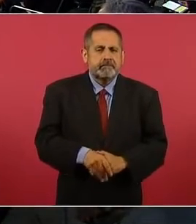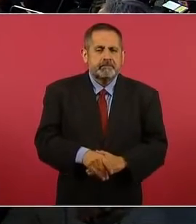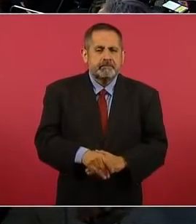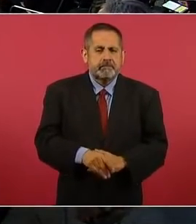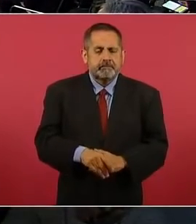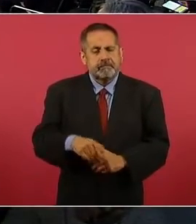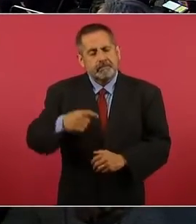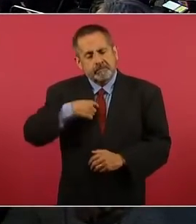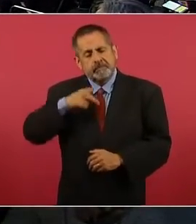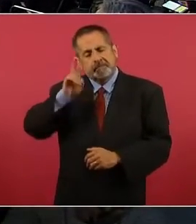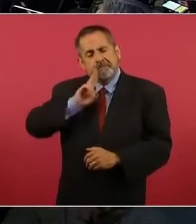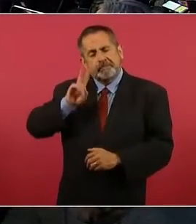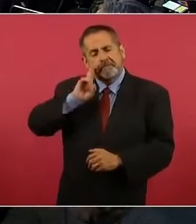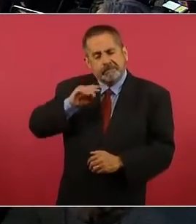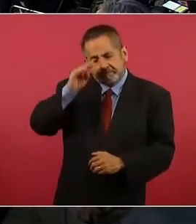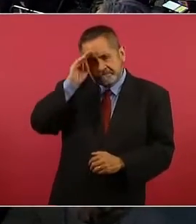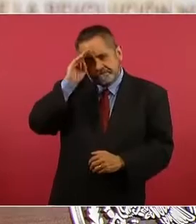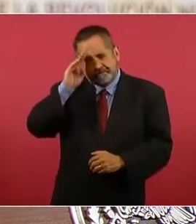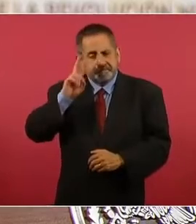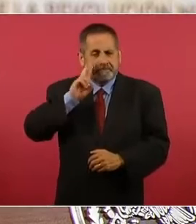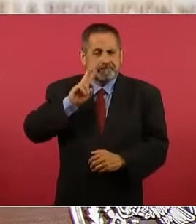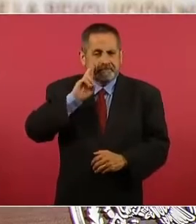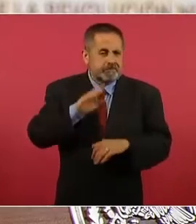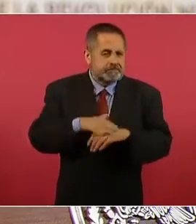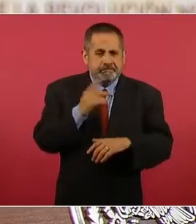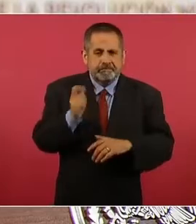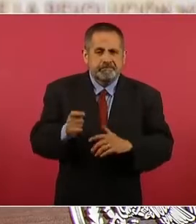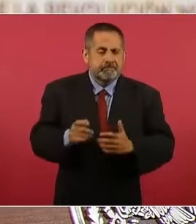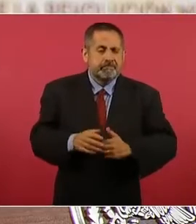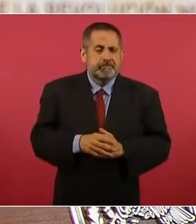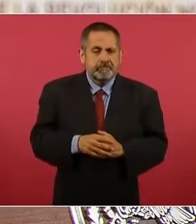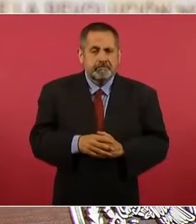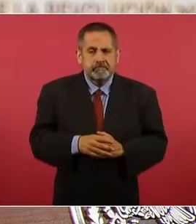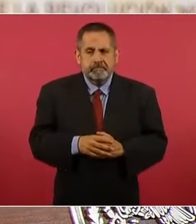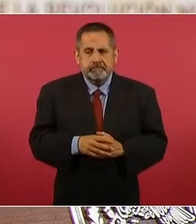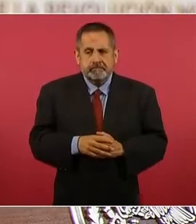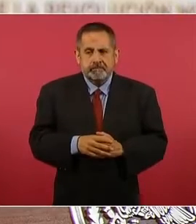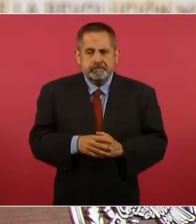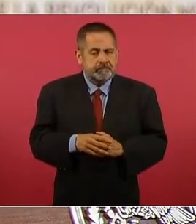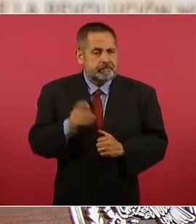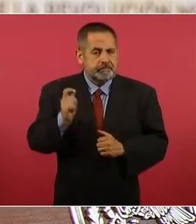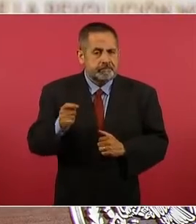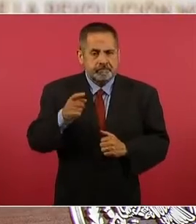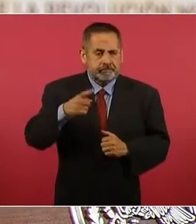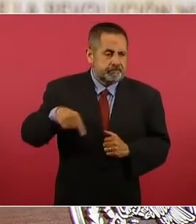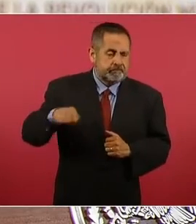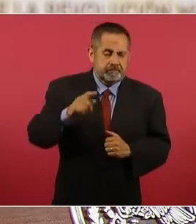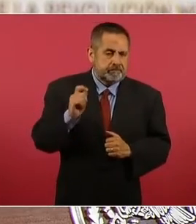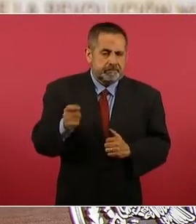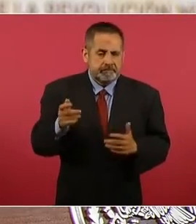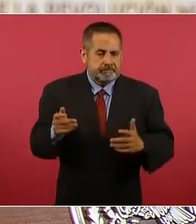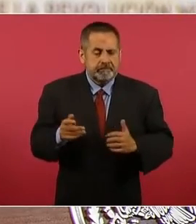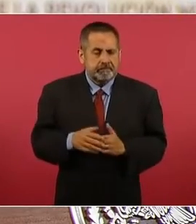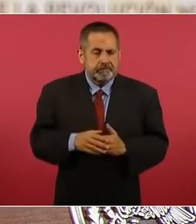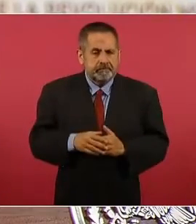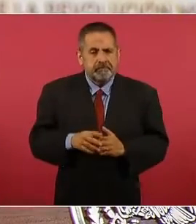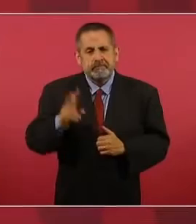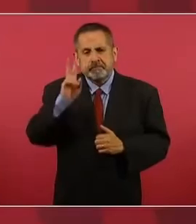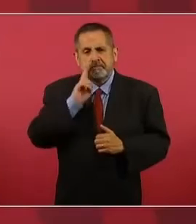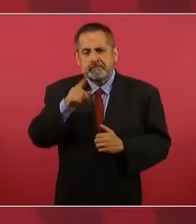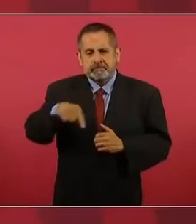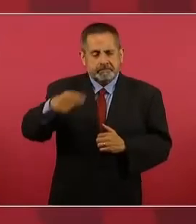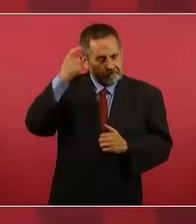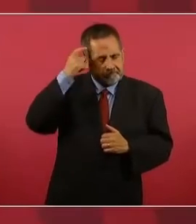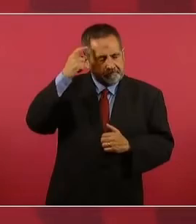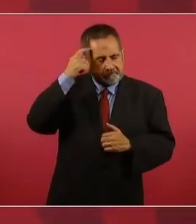Lo estoy viendo, porque… a ver si cambian